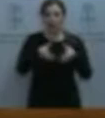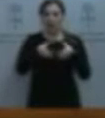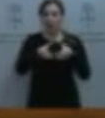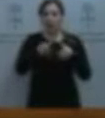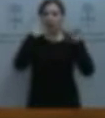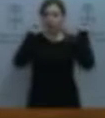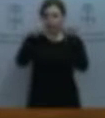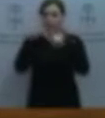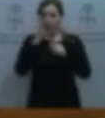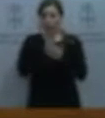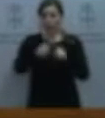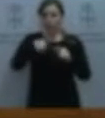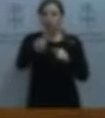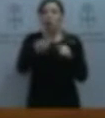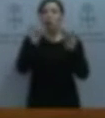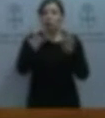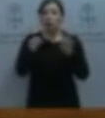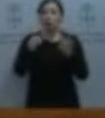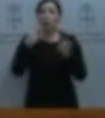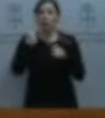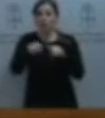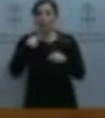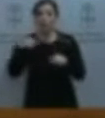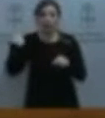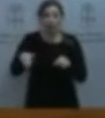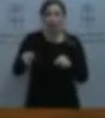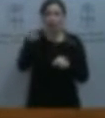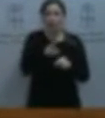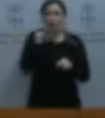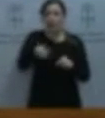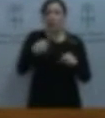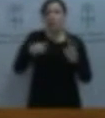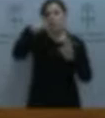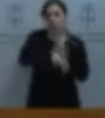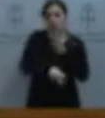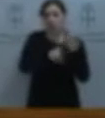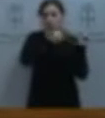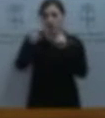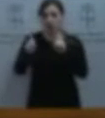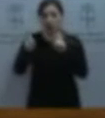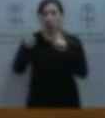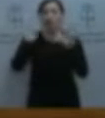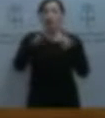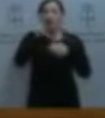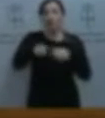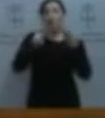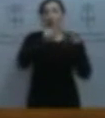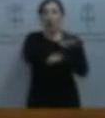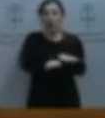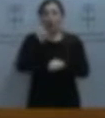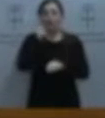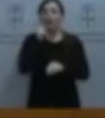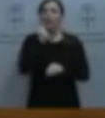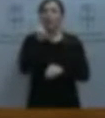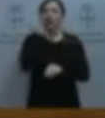en la que no solo no se recupera nada de lo perdido, sino que continúan las mermas de profesorado. El Gobierno plantea solo en educación infantil